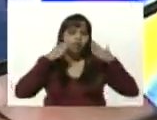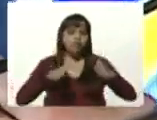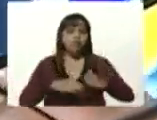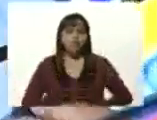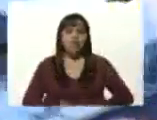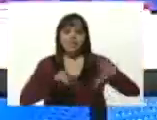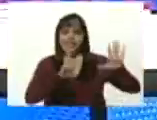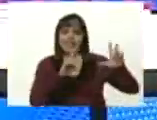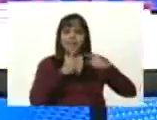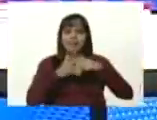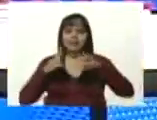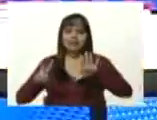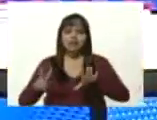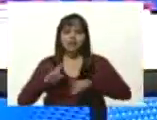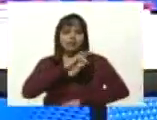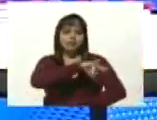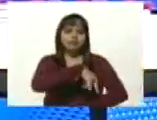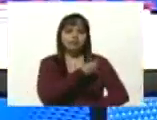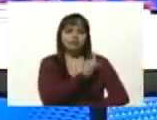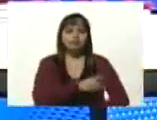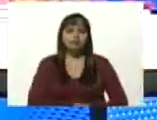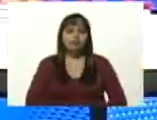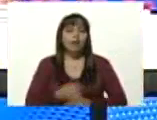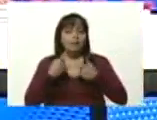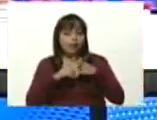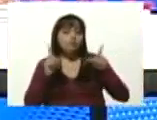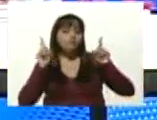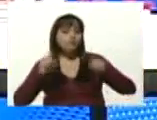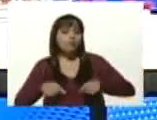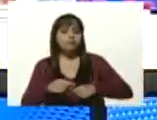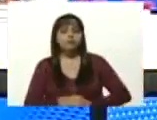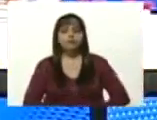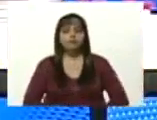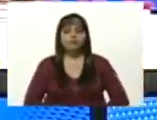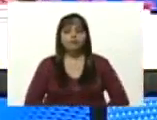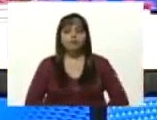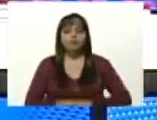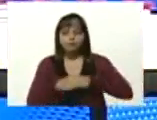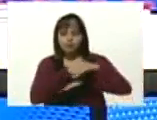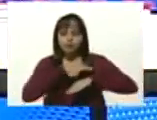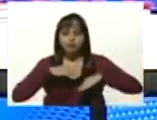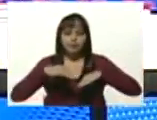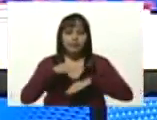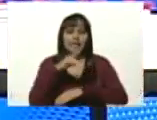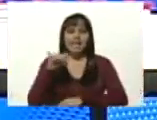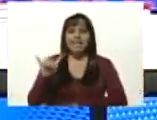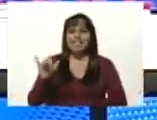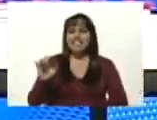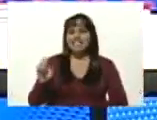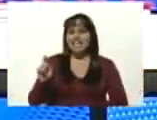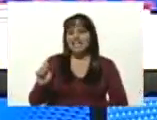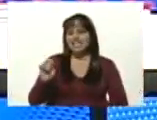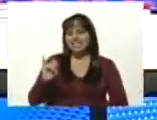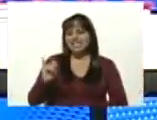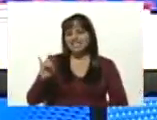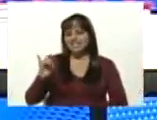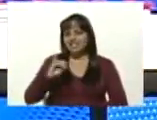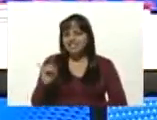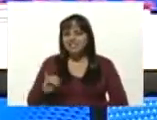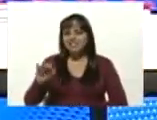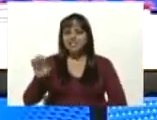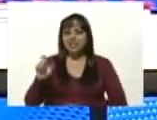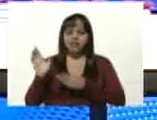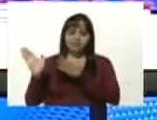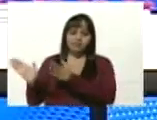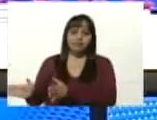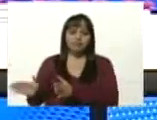7 más 7 universitario pero también la ministra Yelitse Santaella la avanzadora